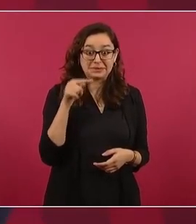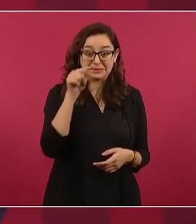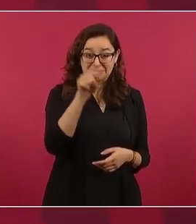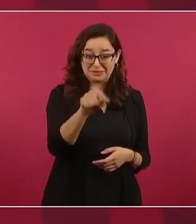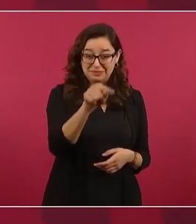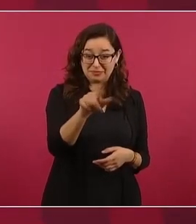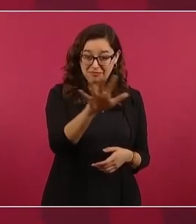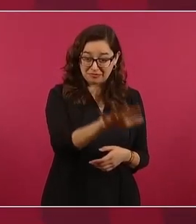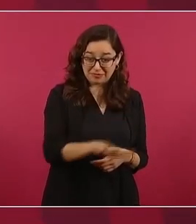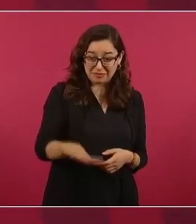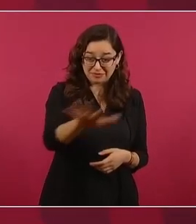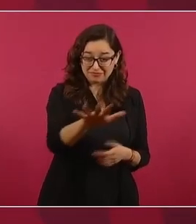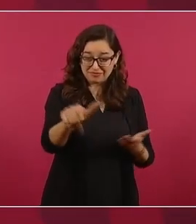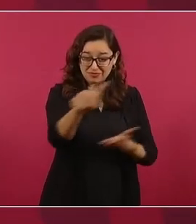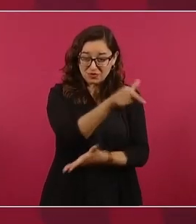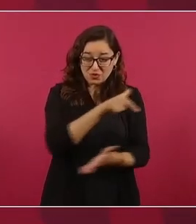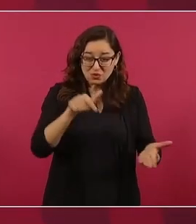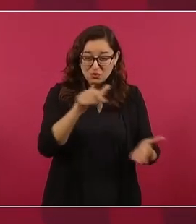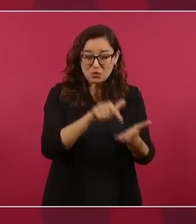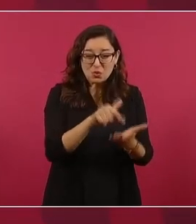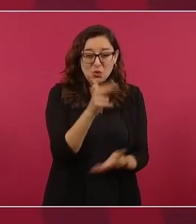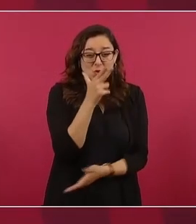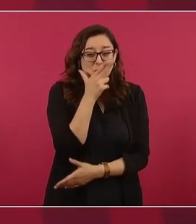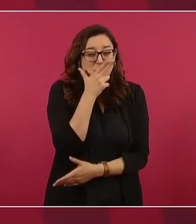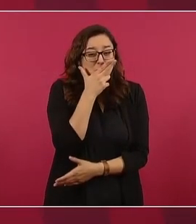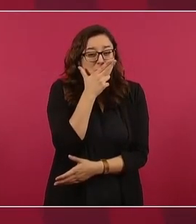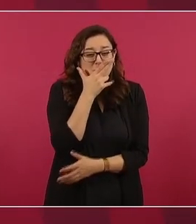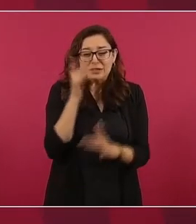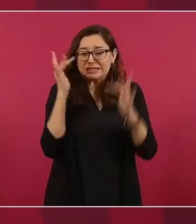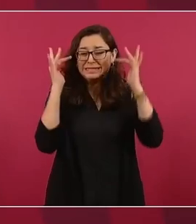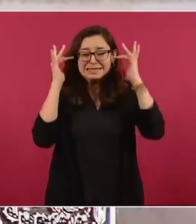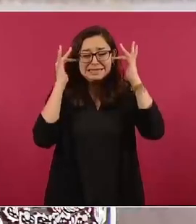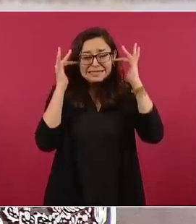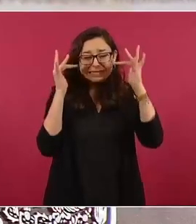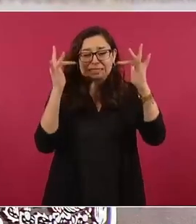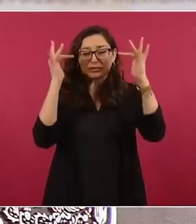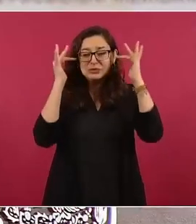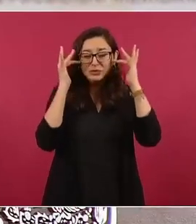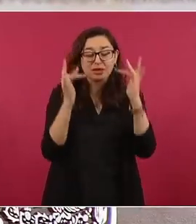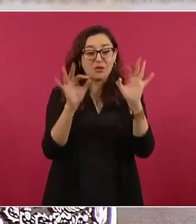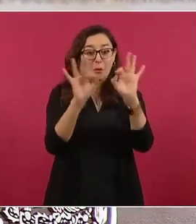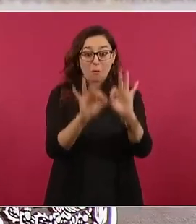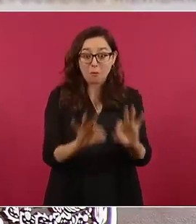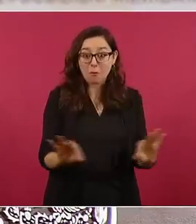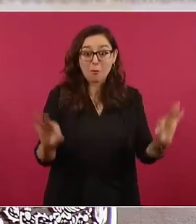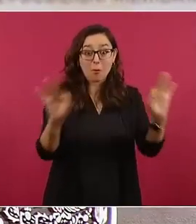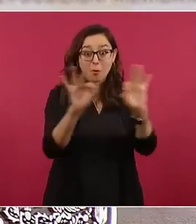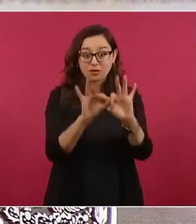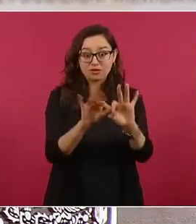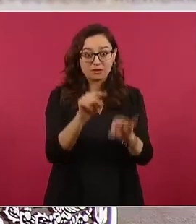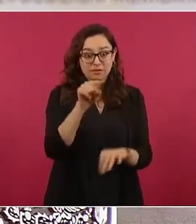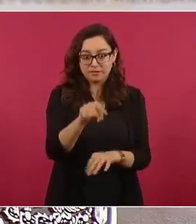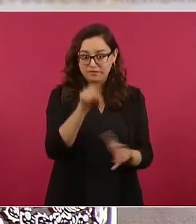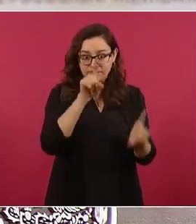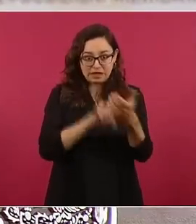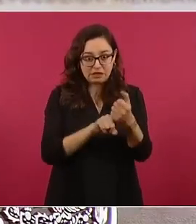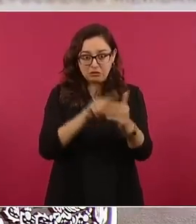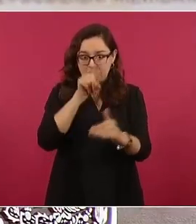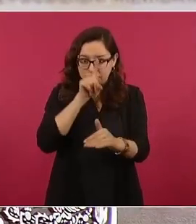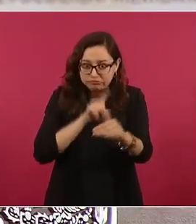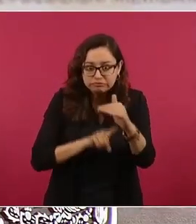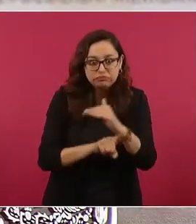sagrado, tan importante para ellos, que ahí no se hace acto